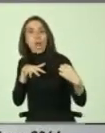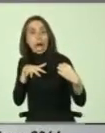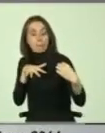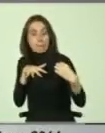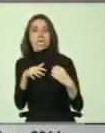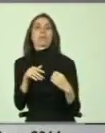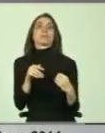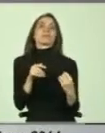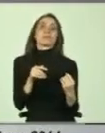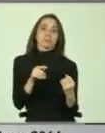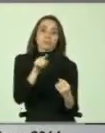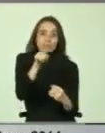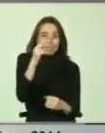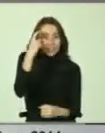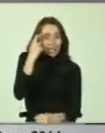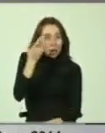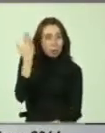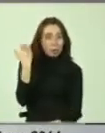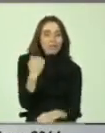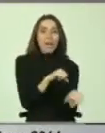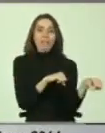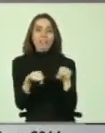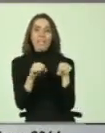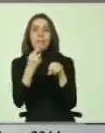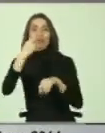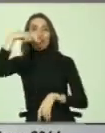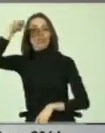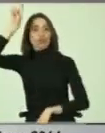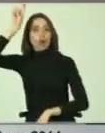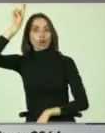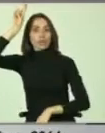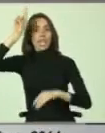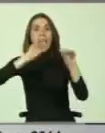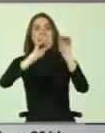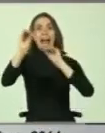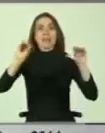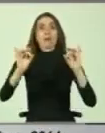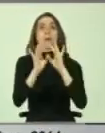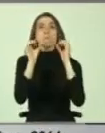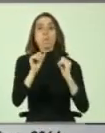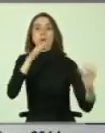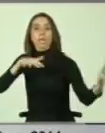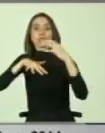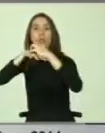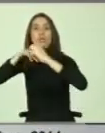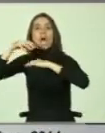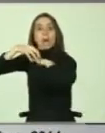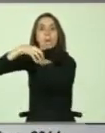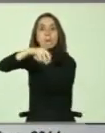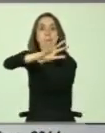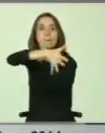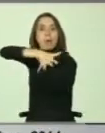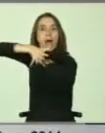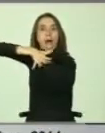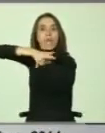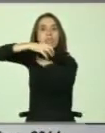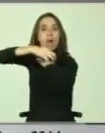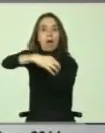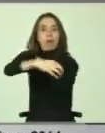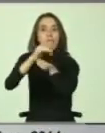en la cual, bueno, ustedes recordarán, hubo un terremoto en la zona norte, se dio una alarma de tsunami para las costas chilenas, se dio orden de evacuación del